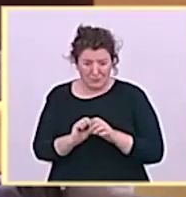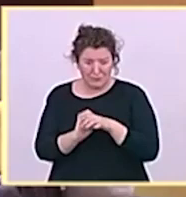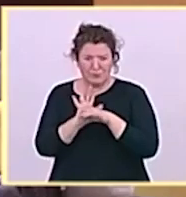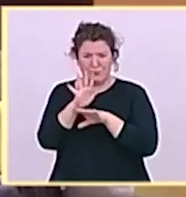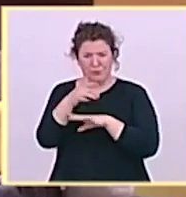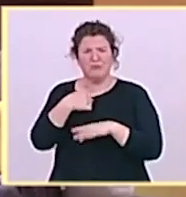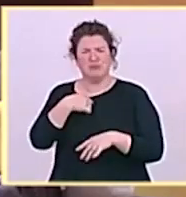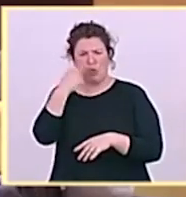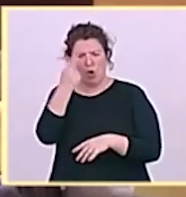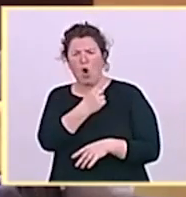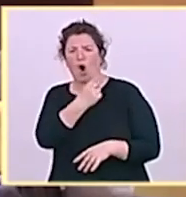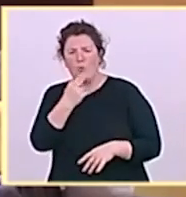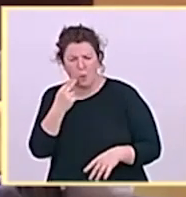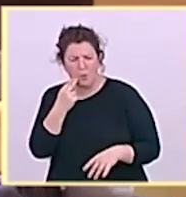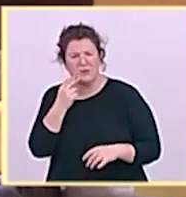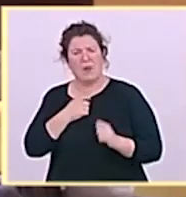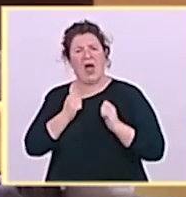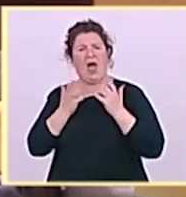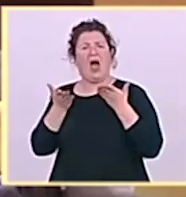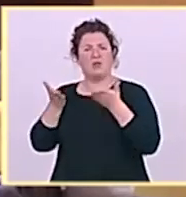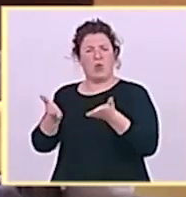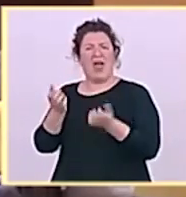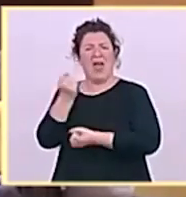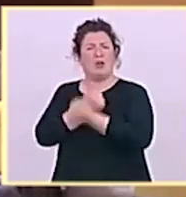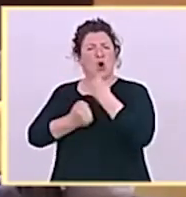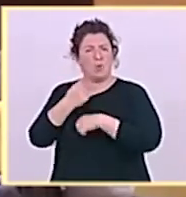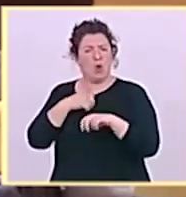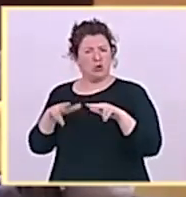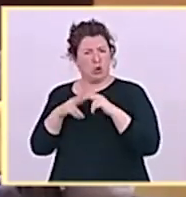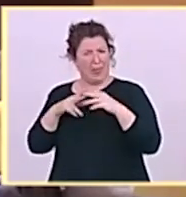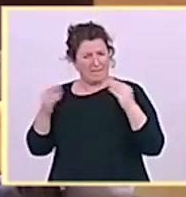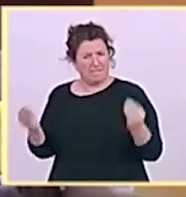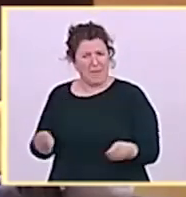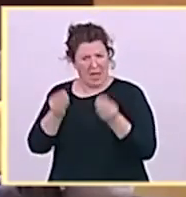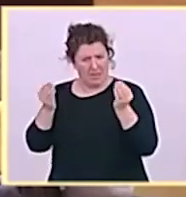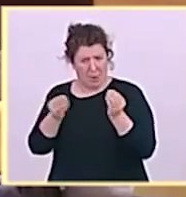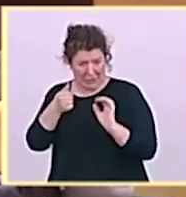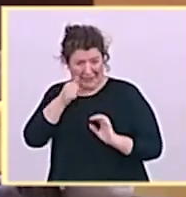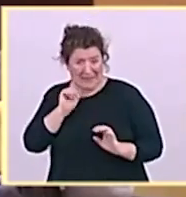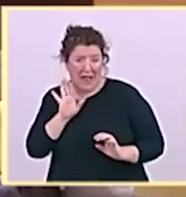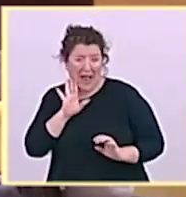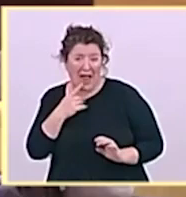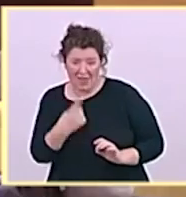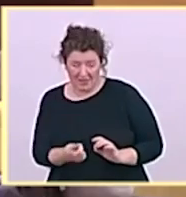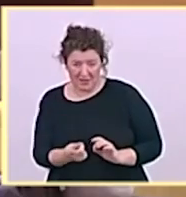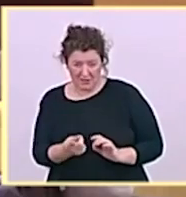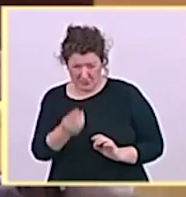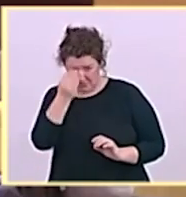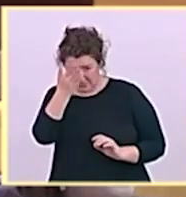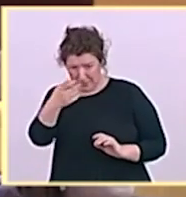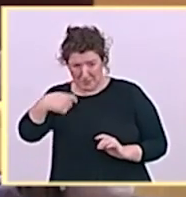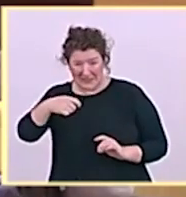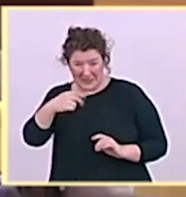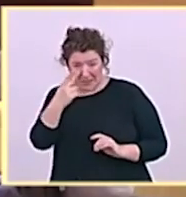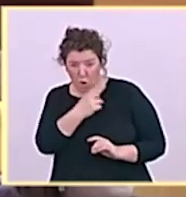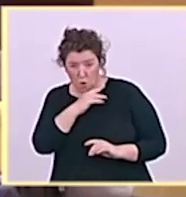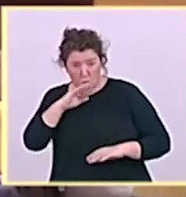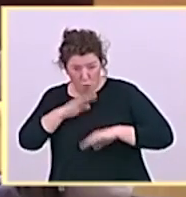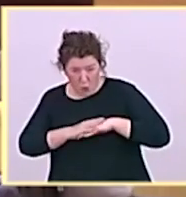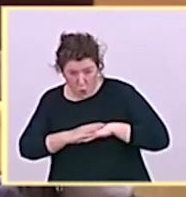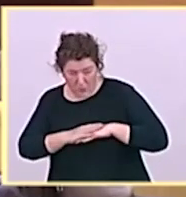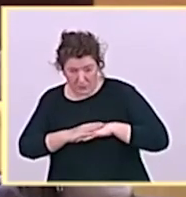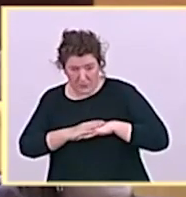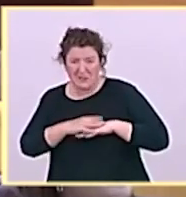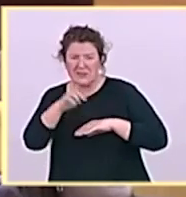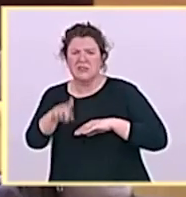descrito, ¿usted cree que el presidente ha cumplido? y se ha olvidado una cosa ¿Usted ve bien que el Ministerio de Transacción Ecológica